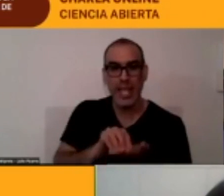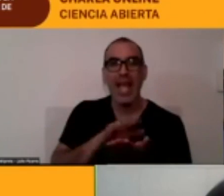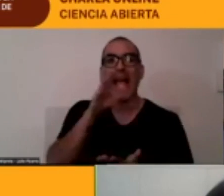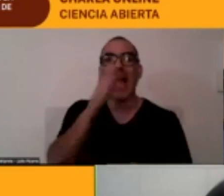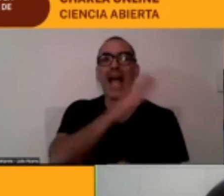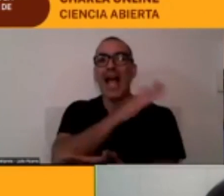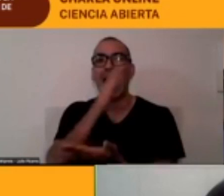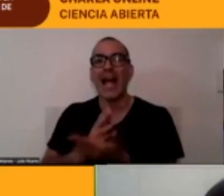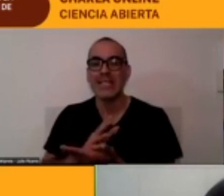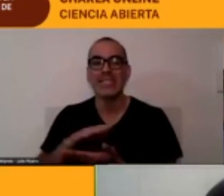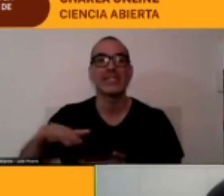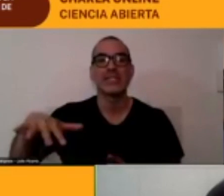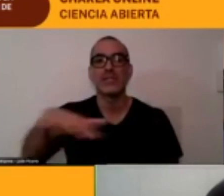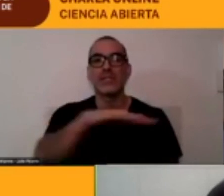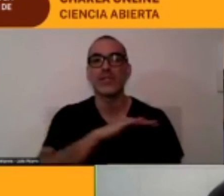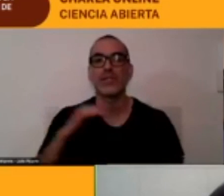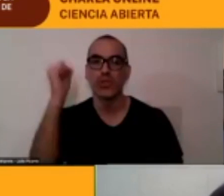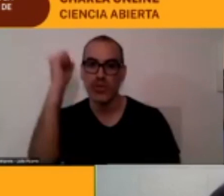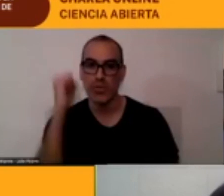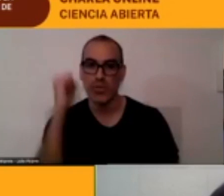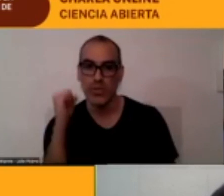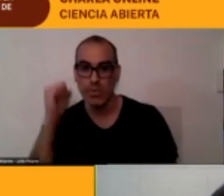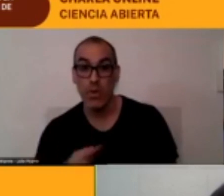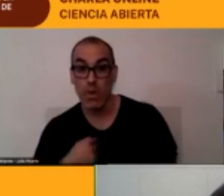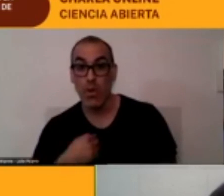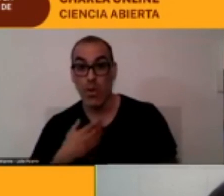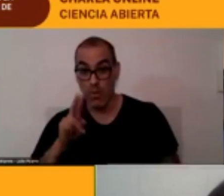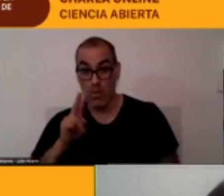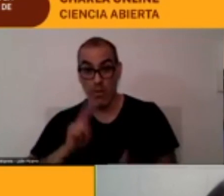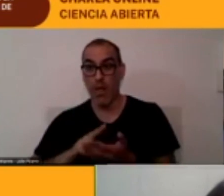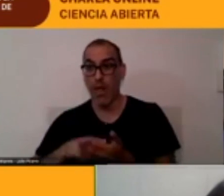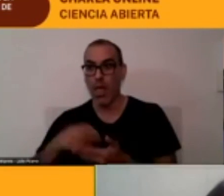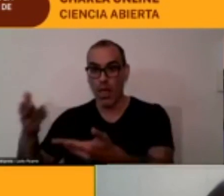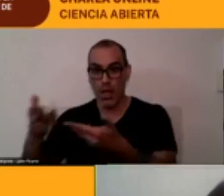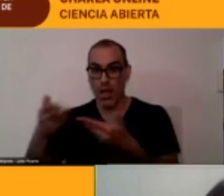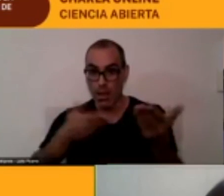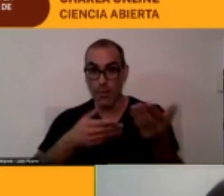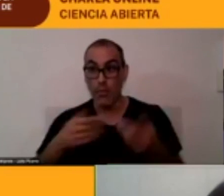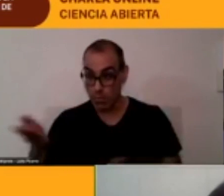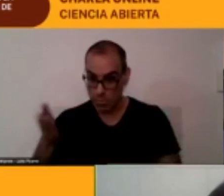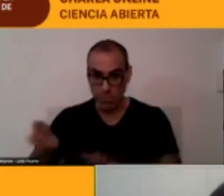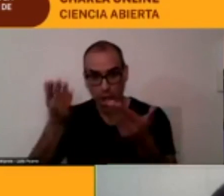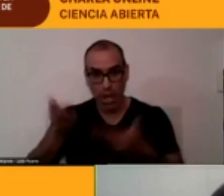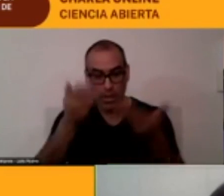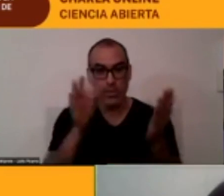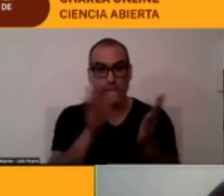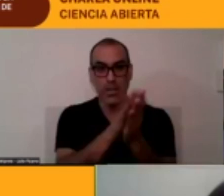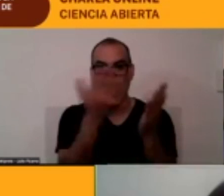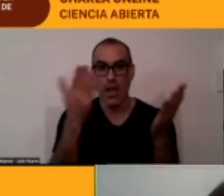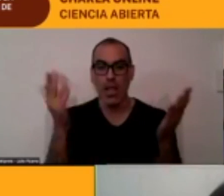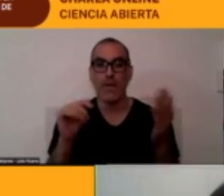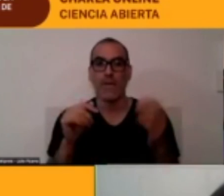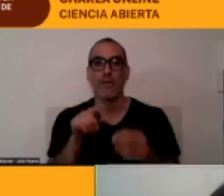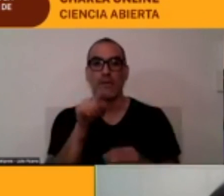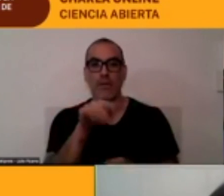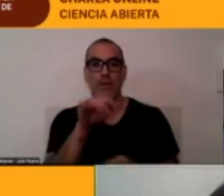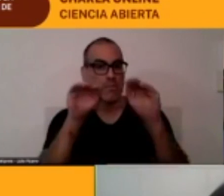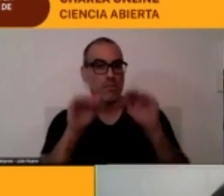quien me acabas de mencionar que vaya y pide ese libro y hay otro más hay como dos tres tomos